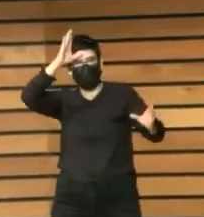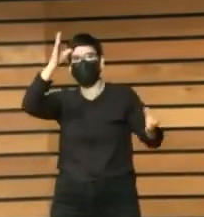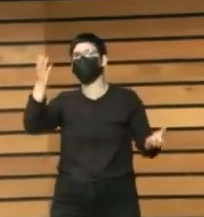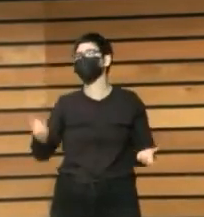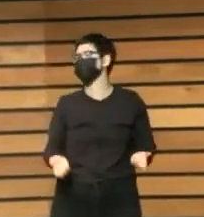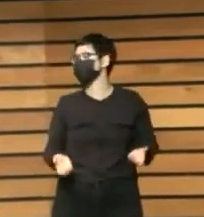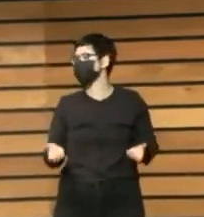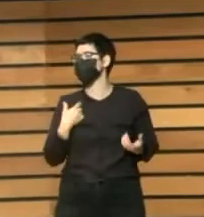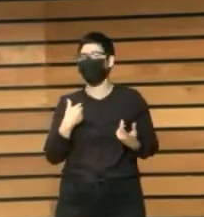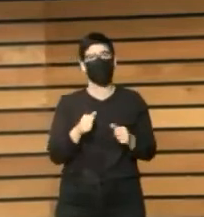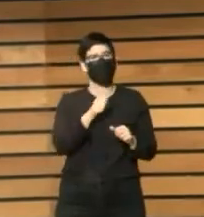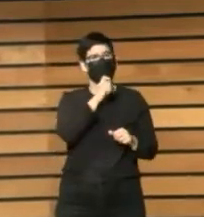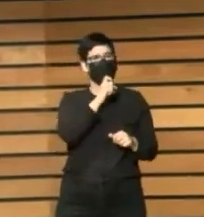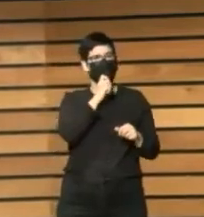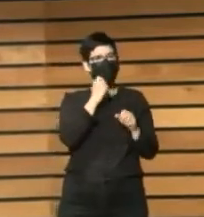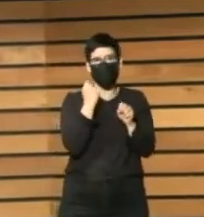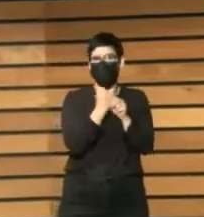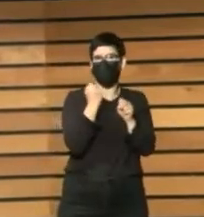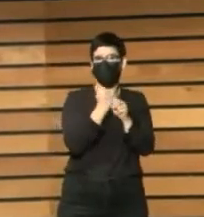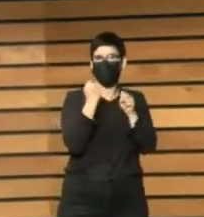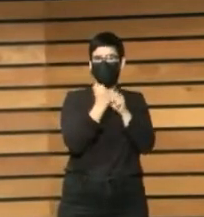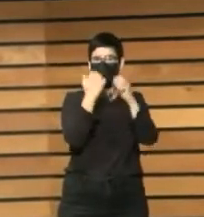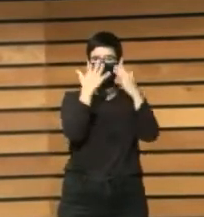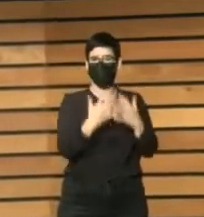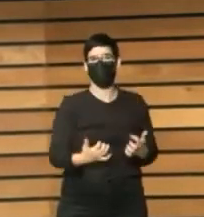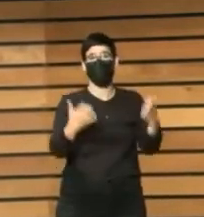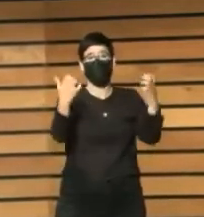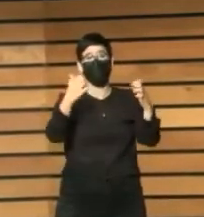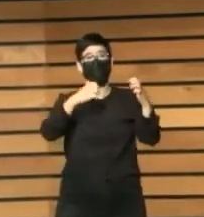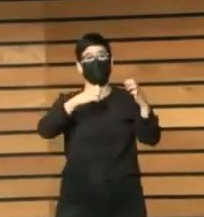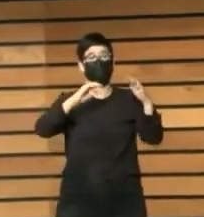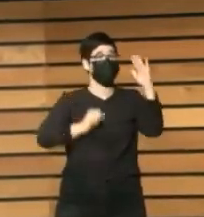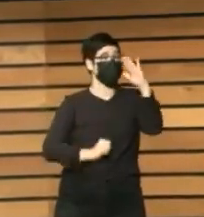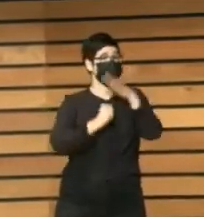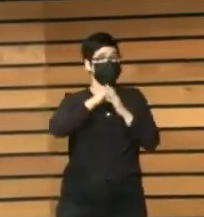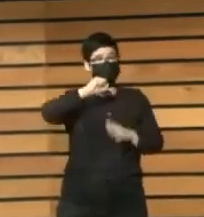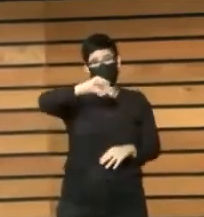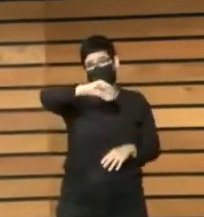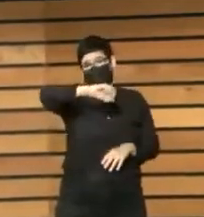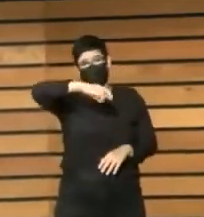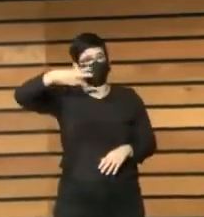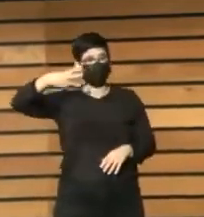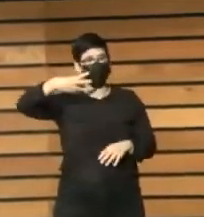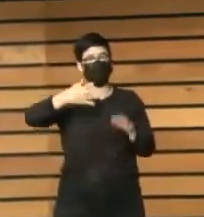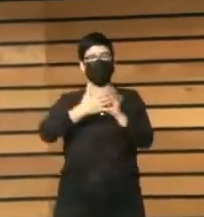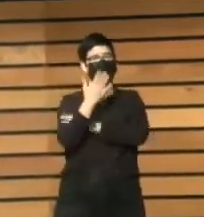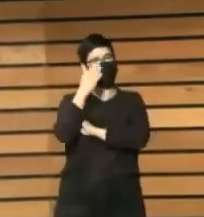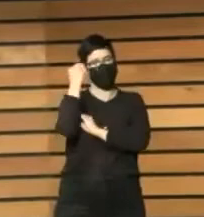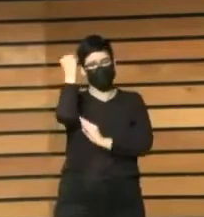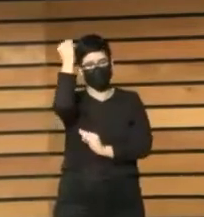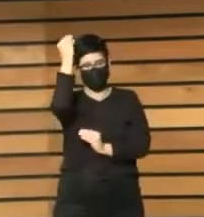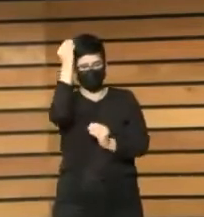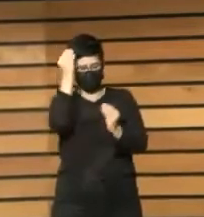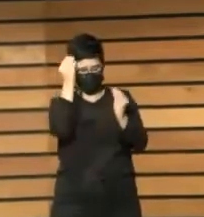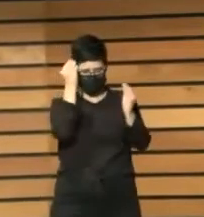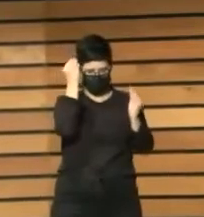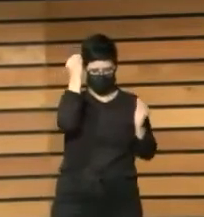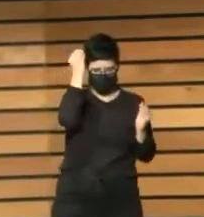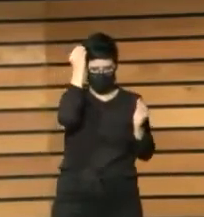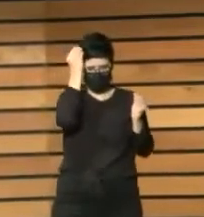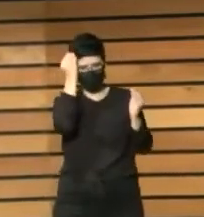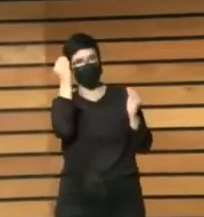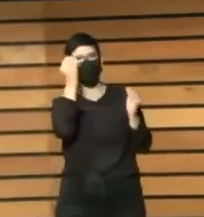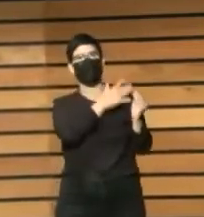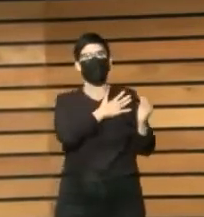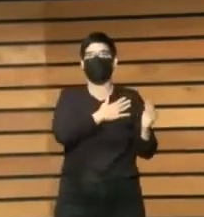trabajar con los públicos, etc. Y la última planta es la de pensar, es la planta de la reflexión, en la que nosotros queremos